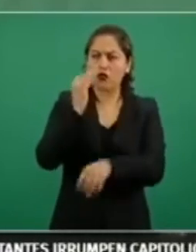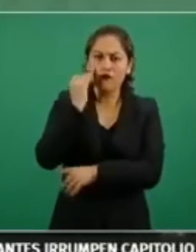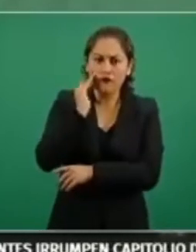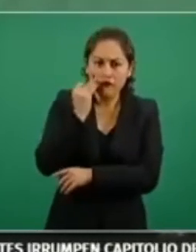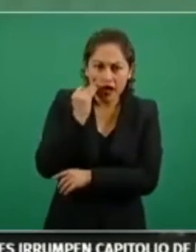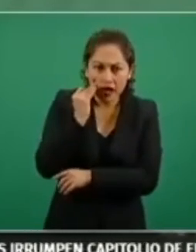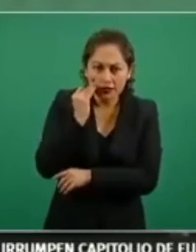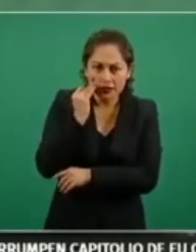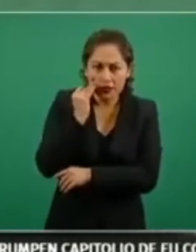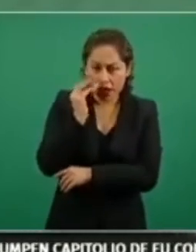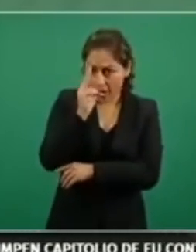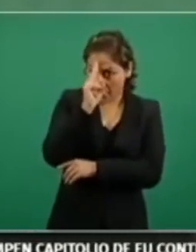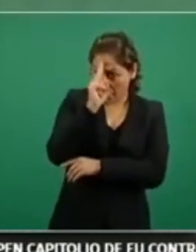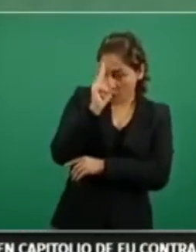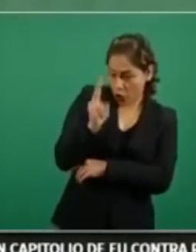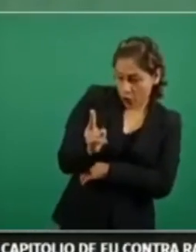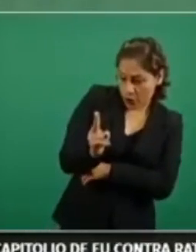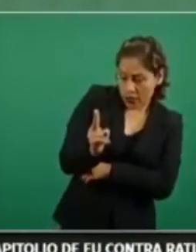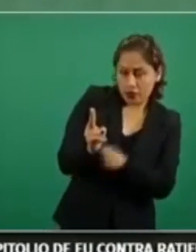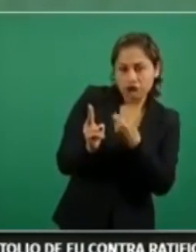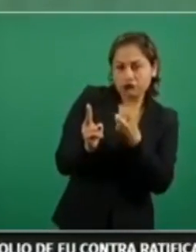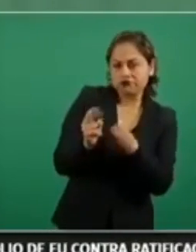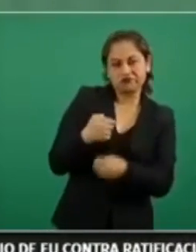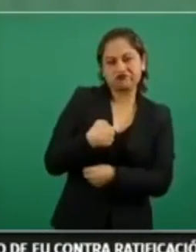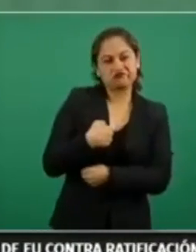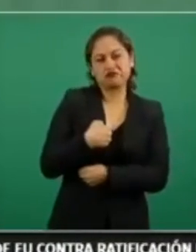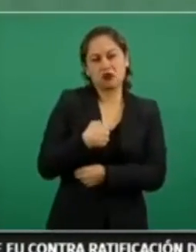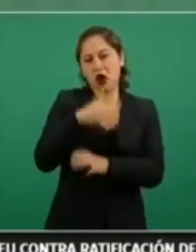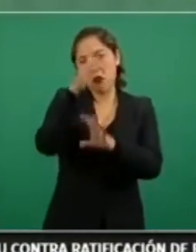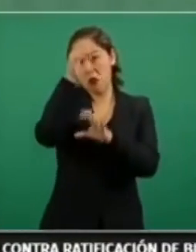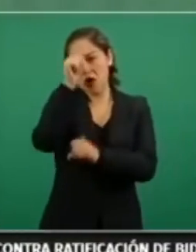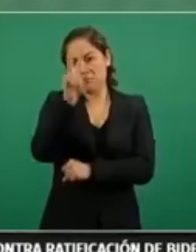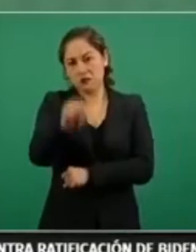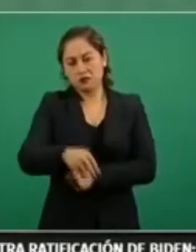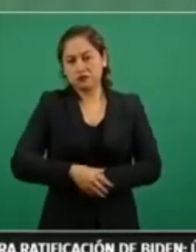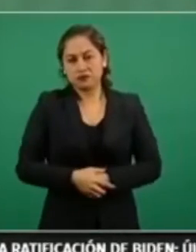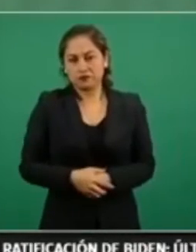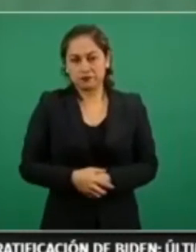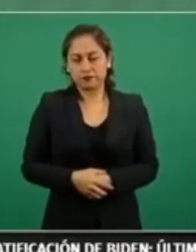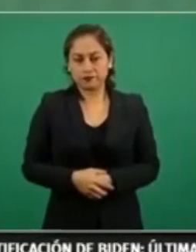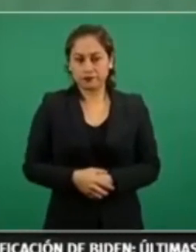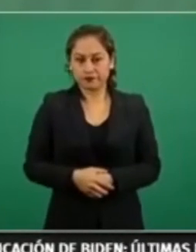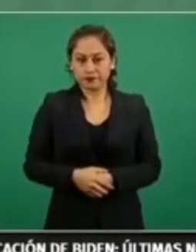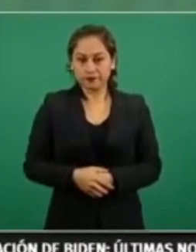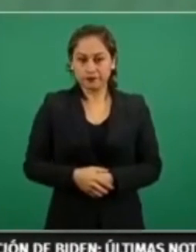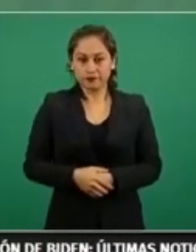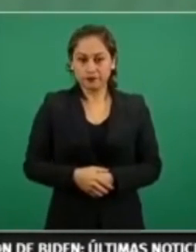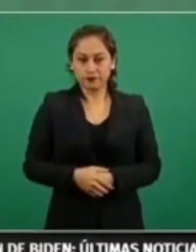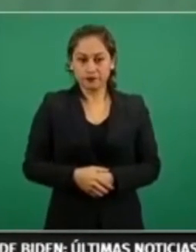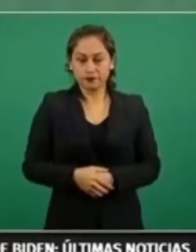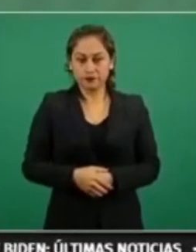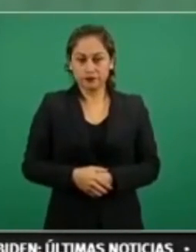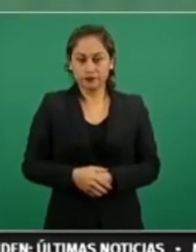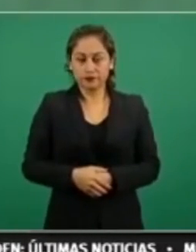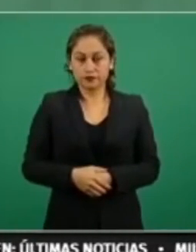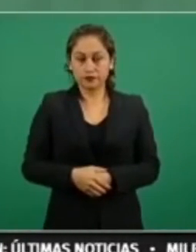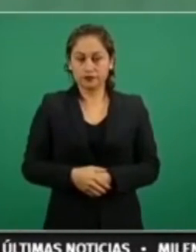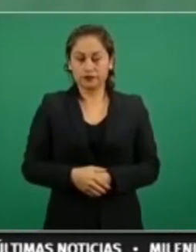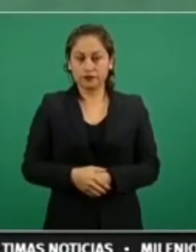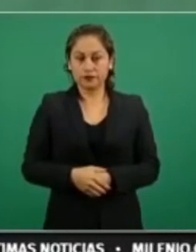no estoy de acuerdo con eso, no